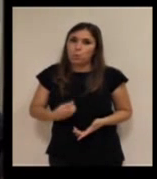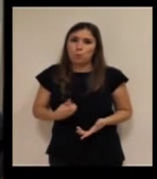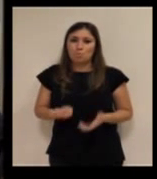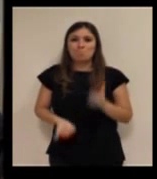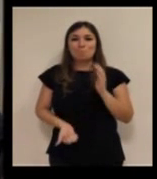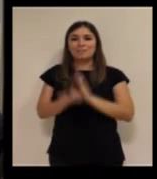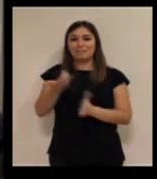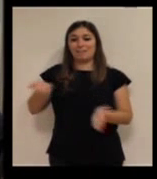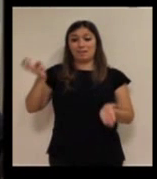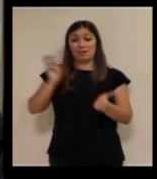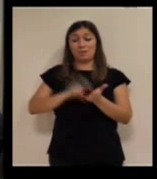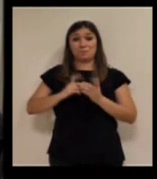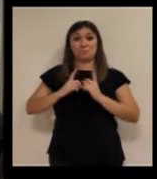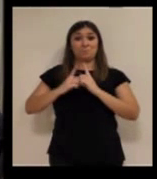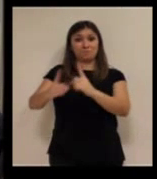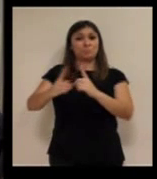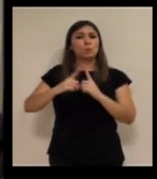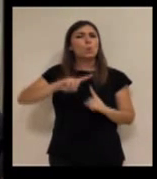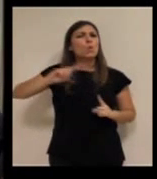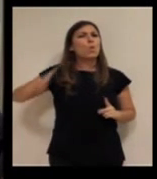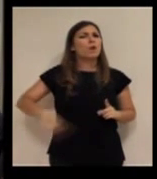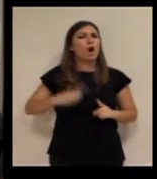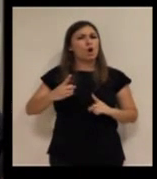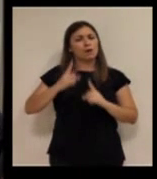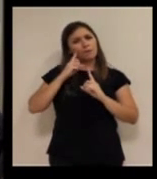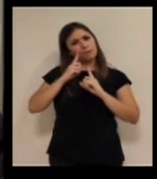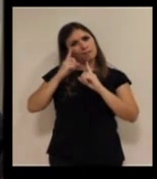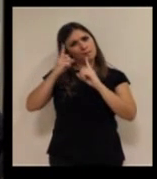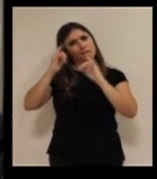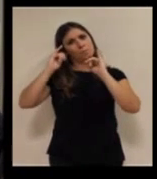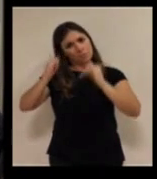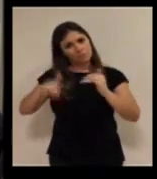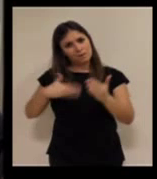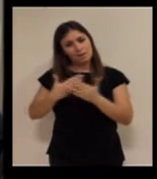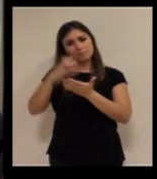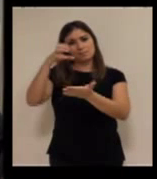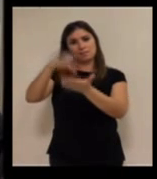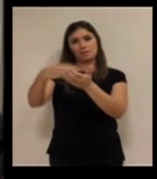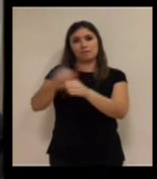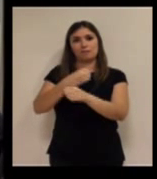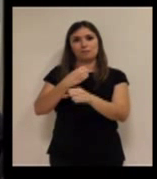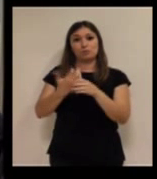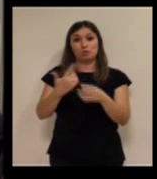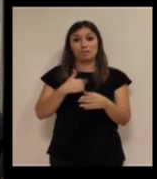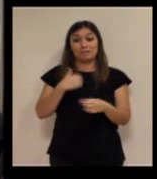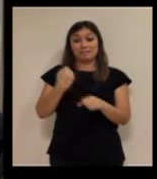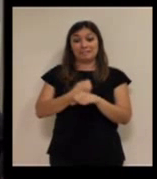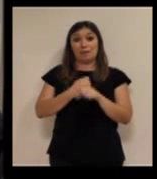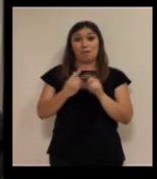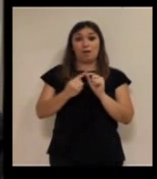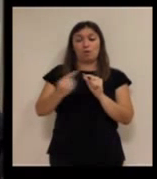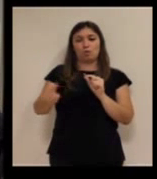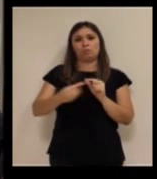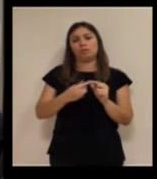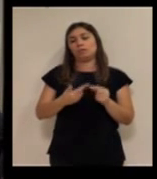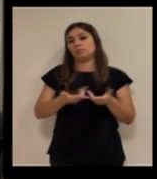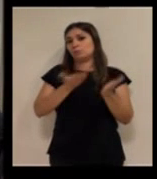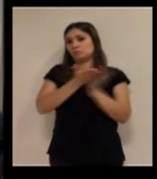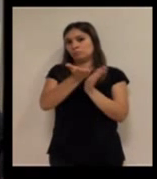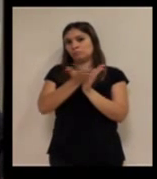vestirte por la mañana y desplazarte una hora en transporte a tu centro de trabajo y bueno el teletrabajo abre